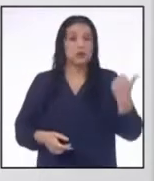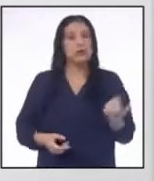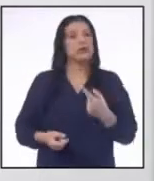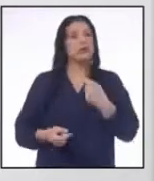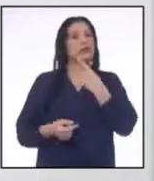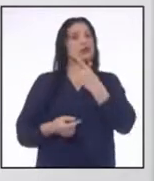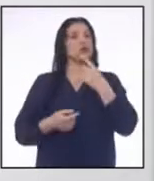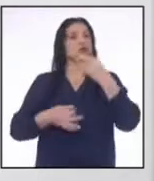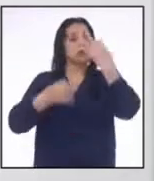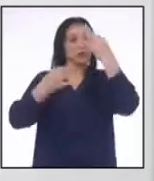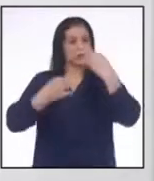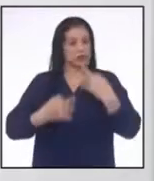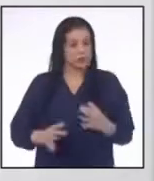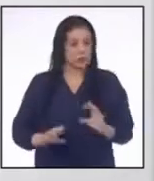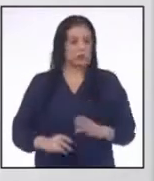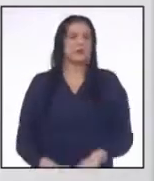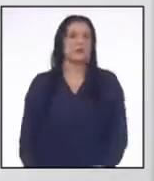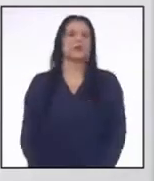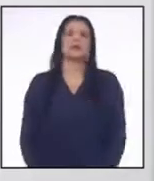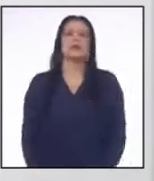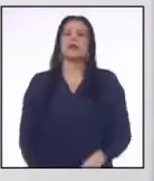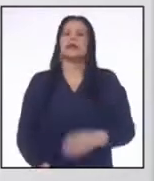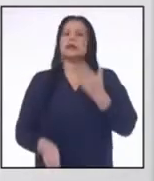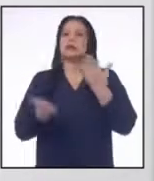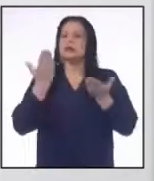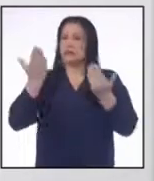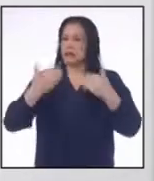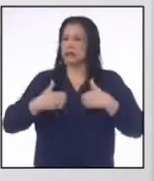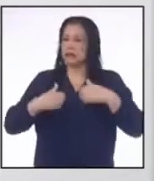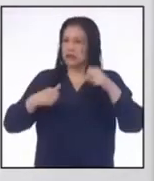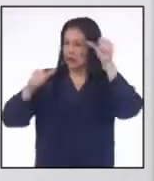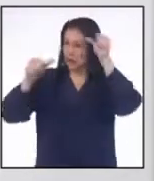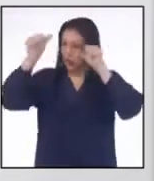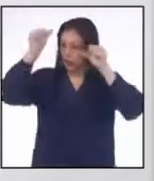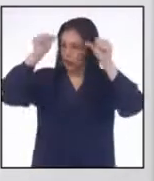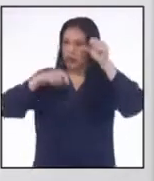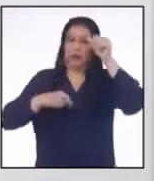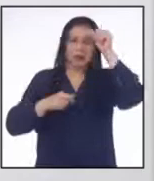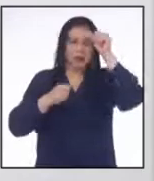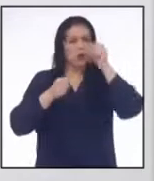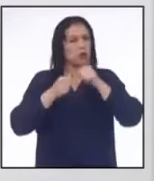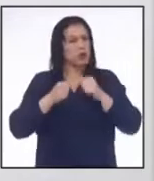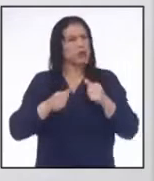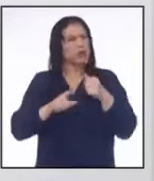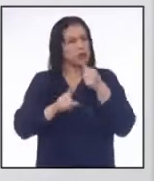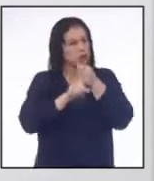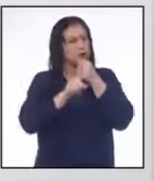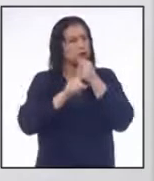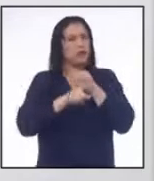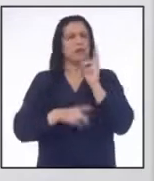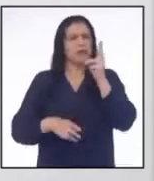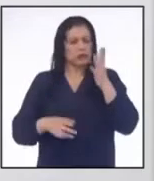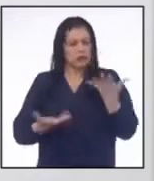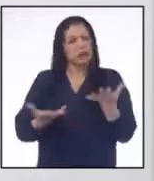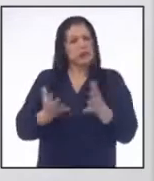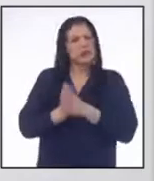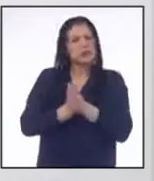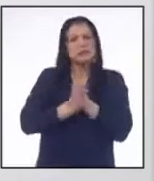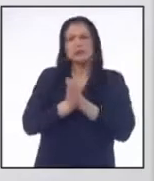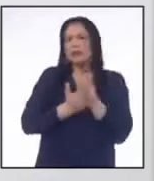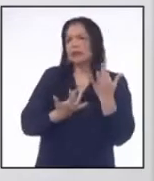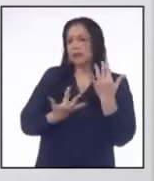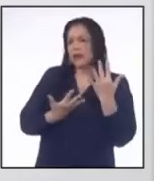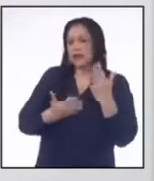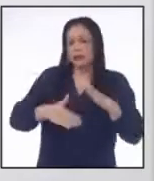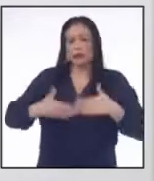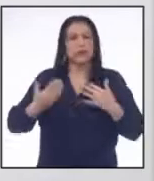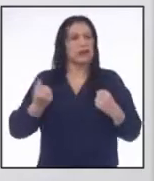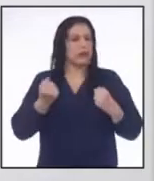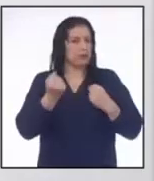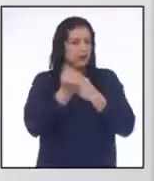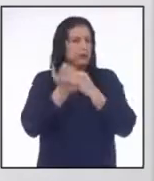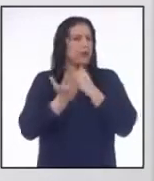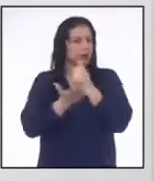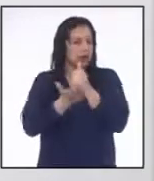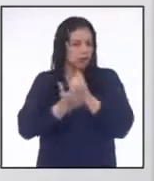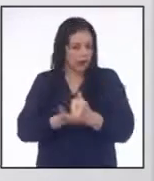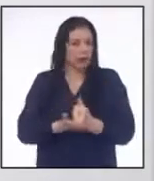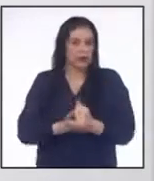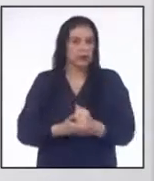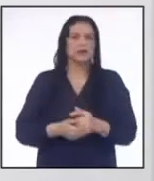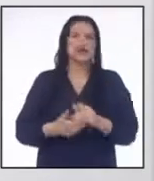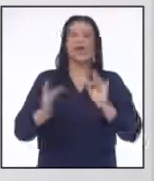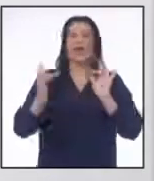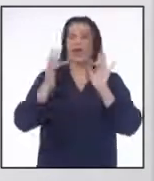sus respectivos presupuestos Si tuvieran alguna duda Recuerden que sus maestros están dispuestos a poder ayudarles